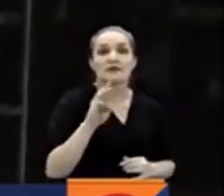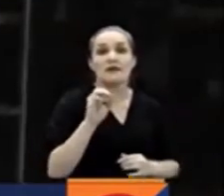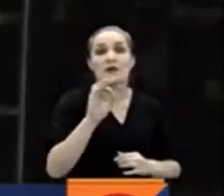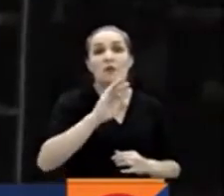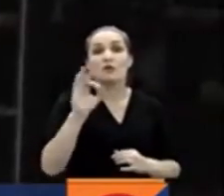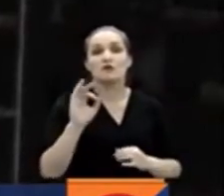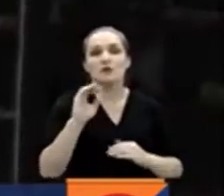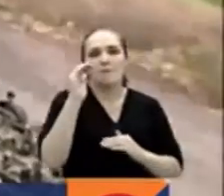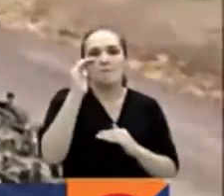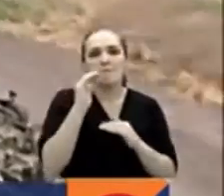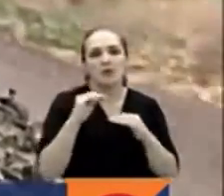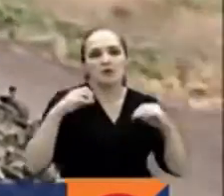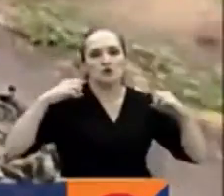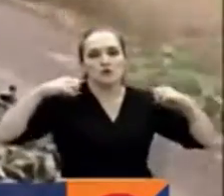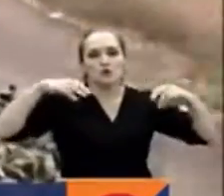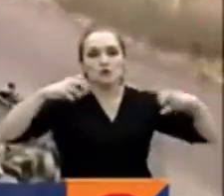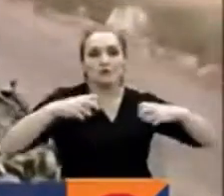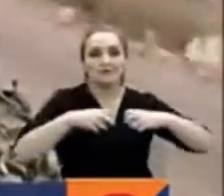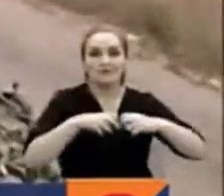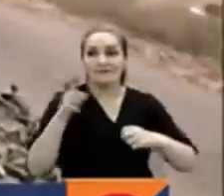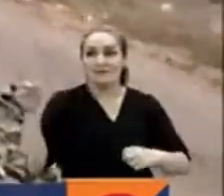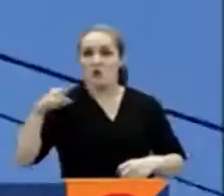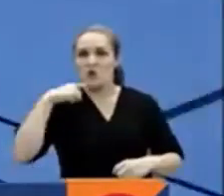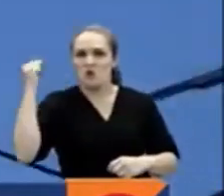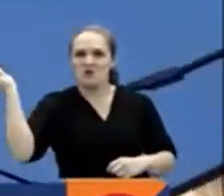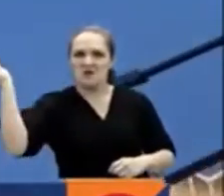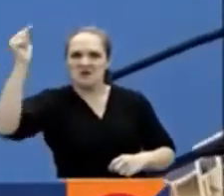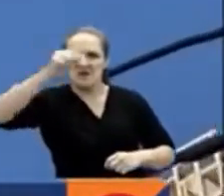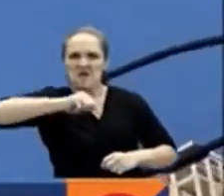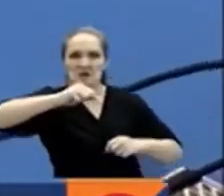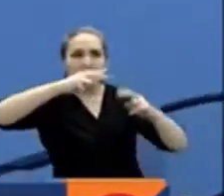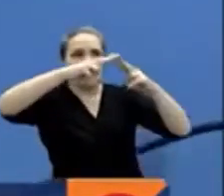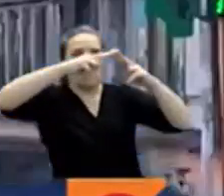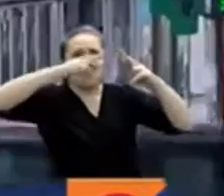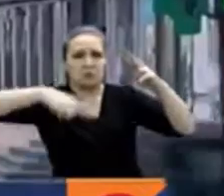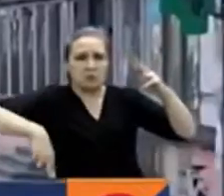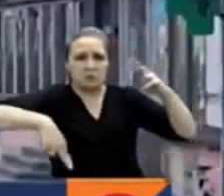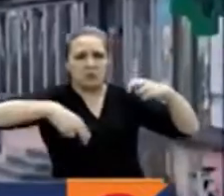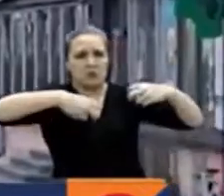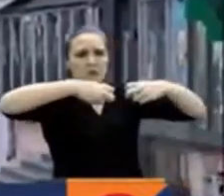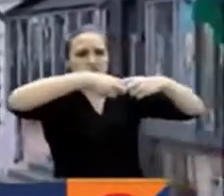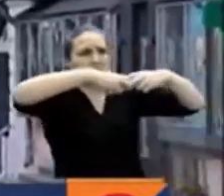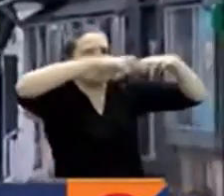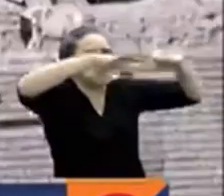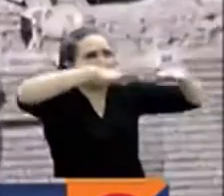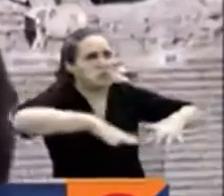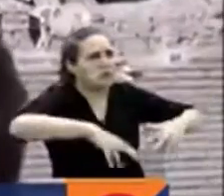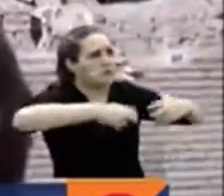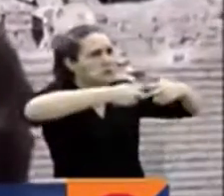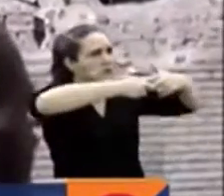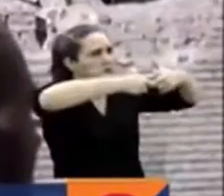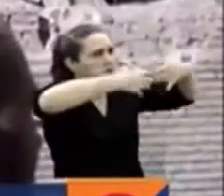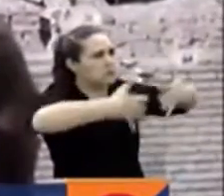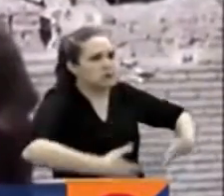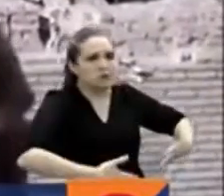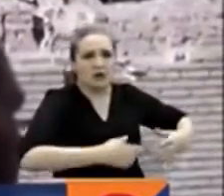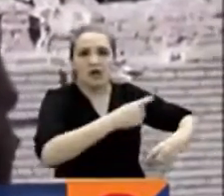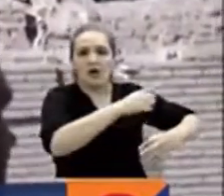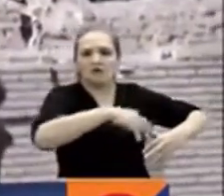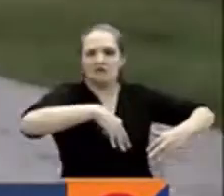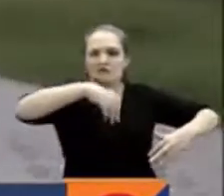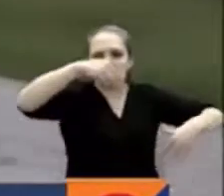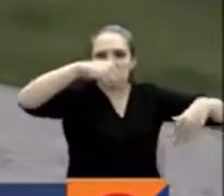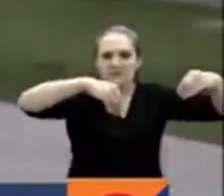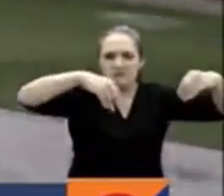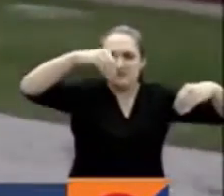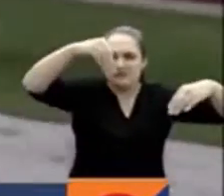eléctrica es la novedad con los ataques de Rusia en la guerra a tres días de completar ocho meses activa. Y es una que es todo menos